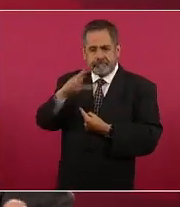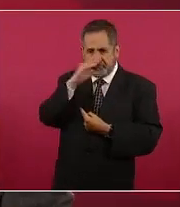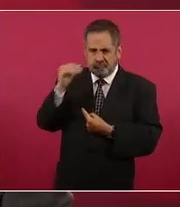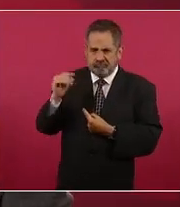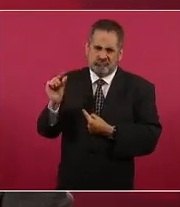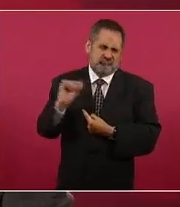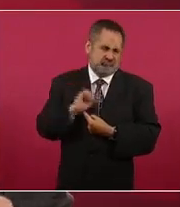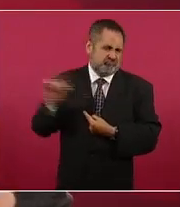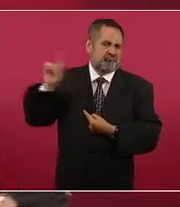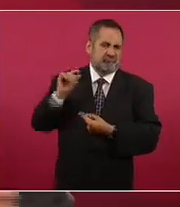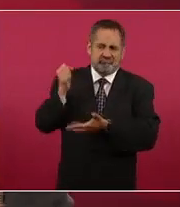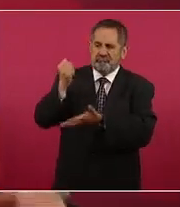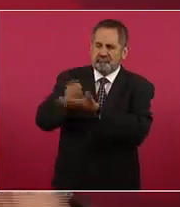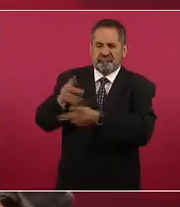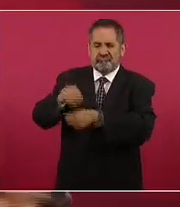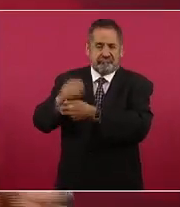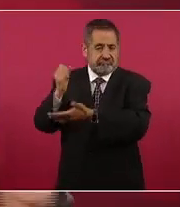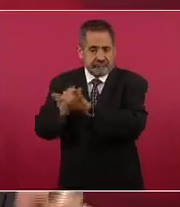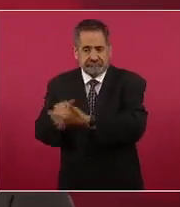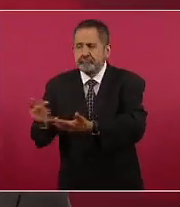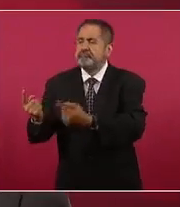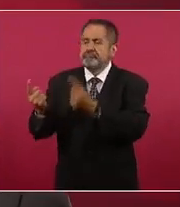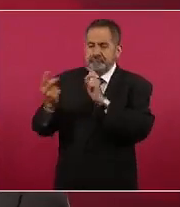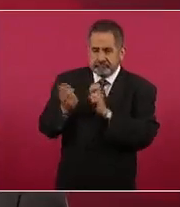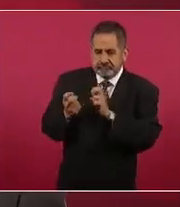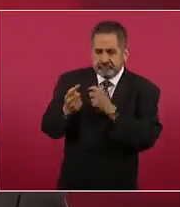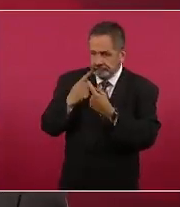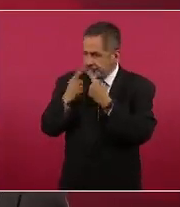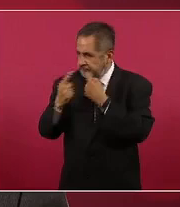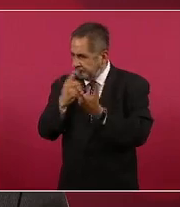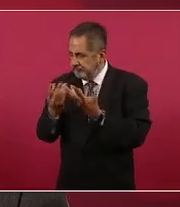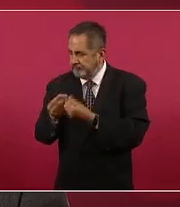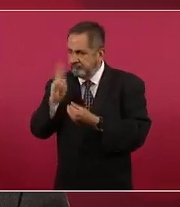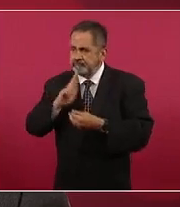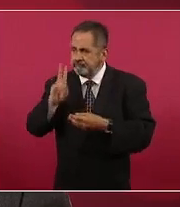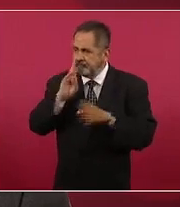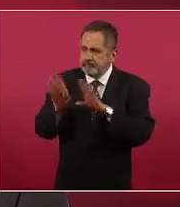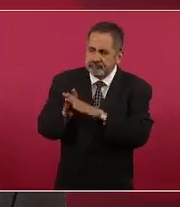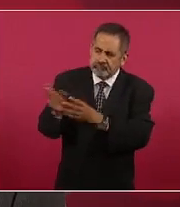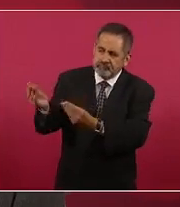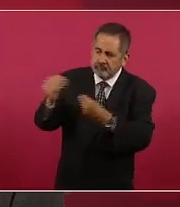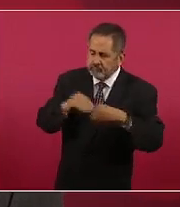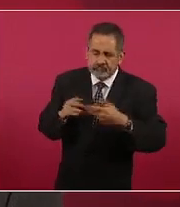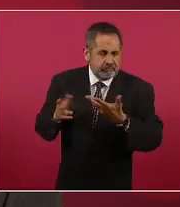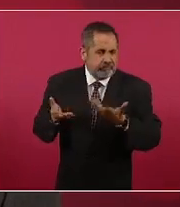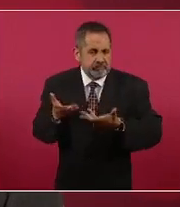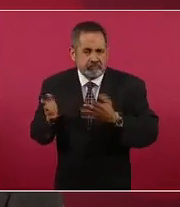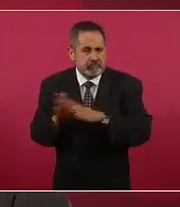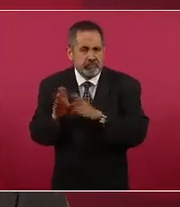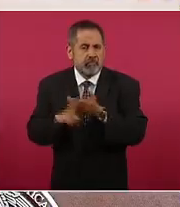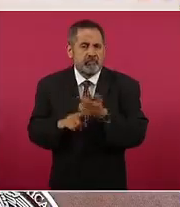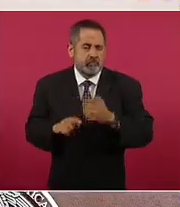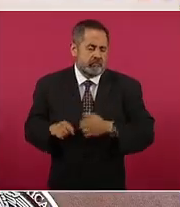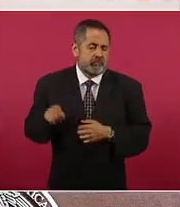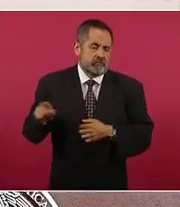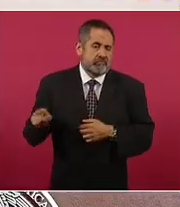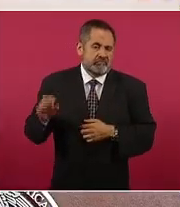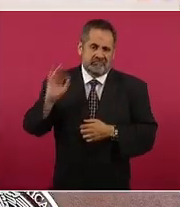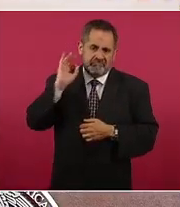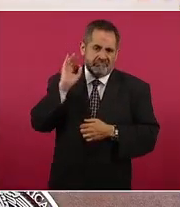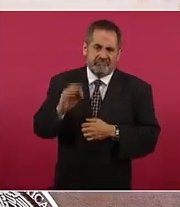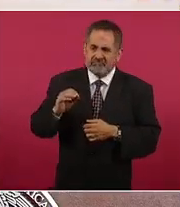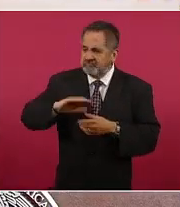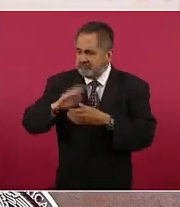y para ver todos los elementos de transferencia tecnológica pero también de los expedientes de